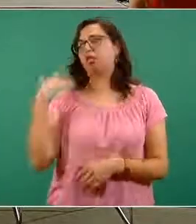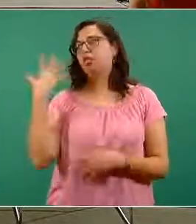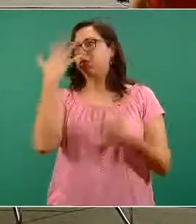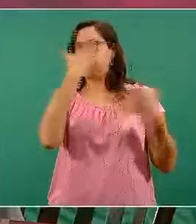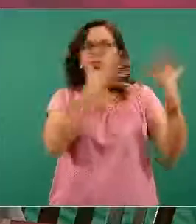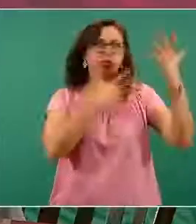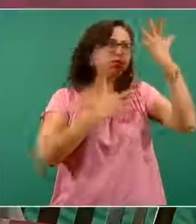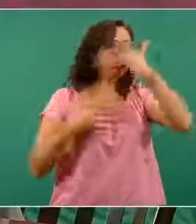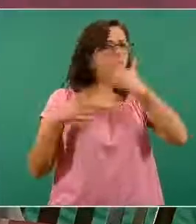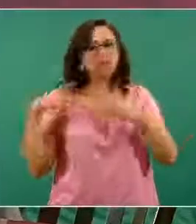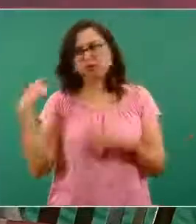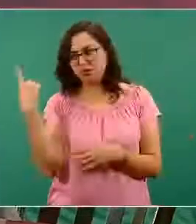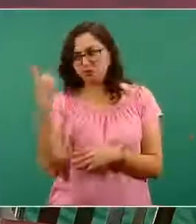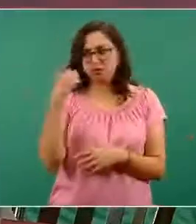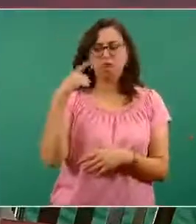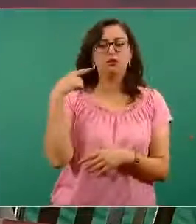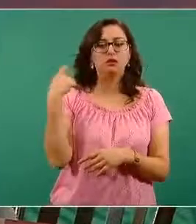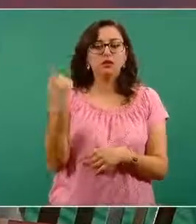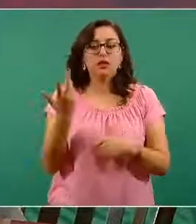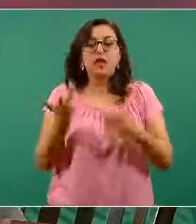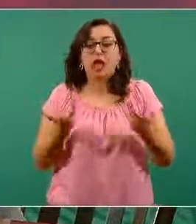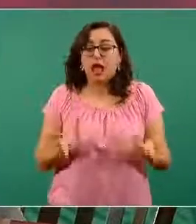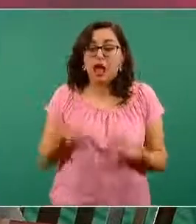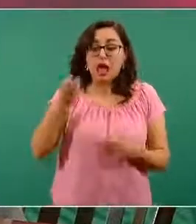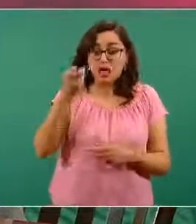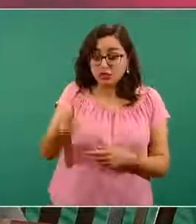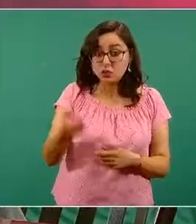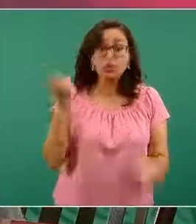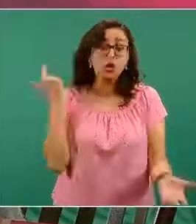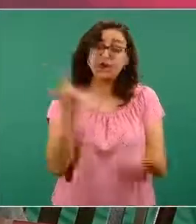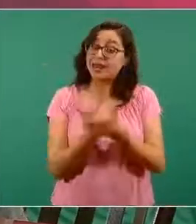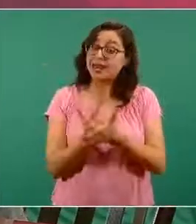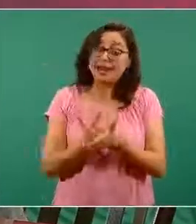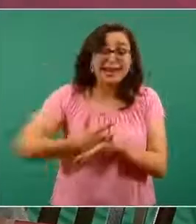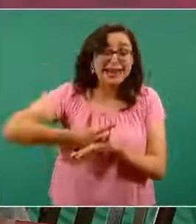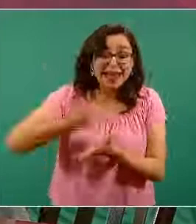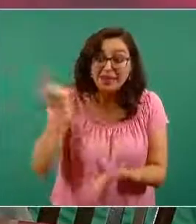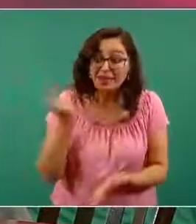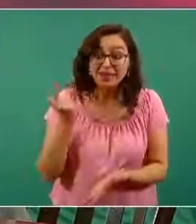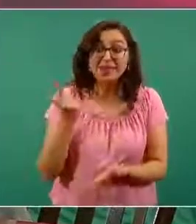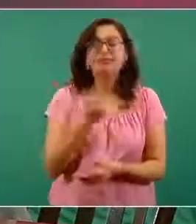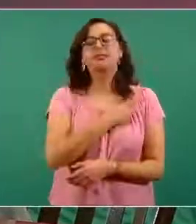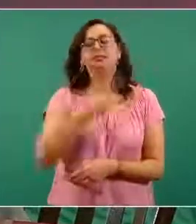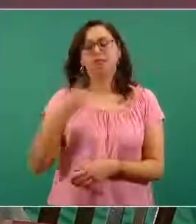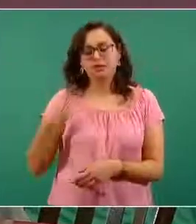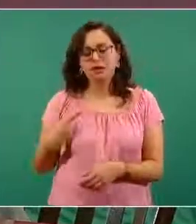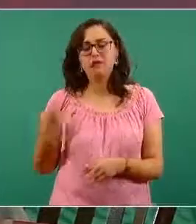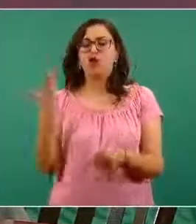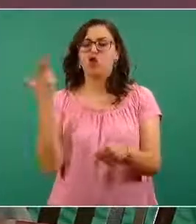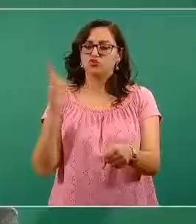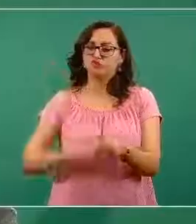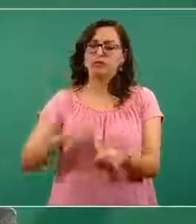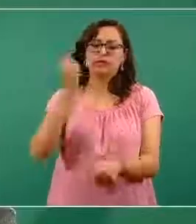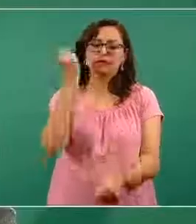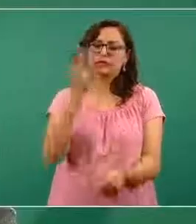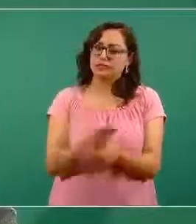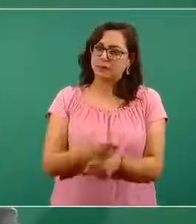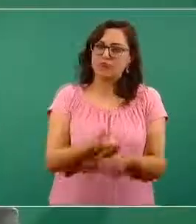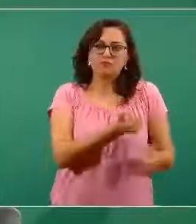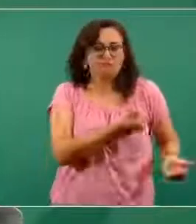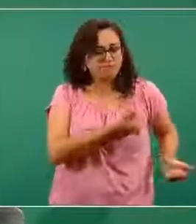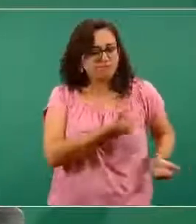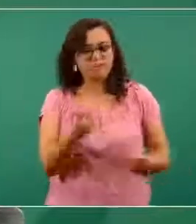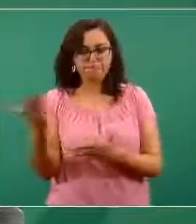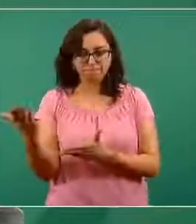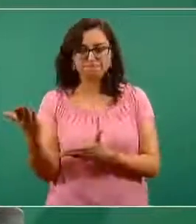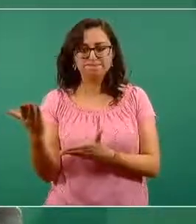queremos transmitirle a las personas, es el momento en el que hay que buscar la atención médica.